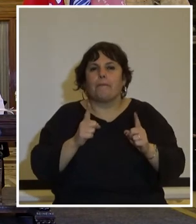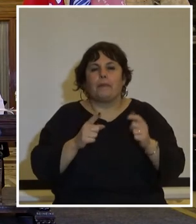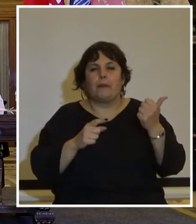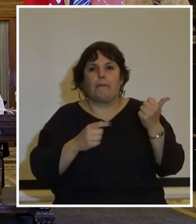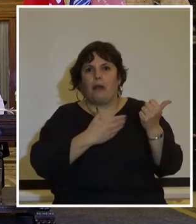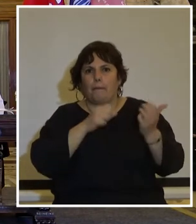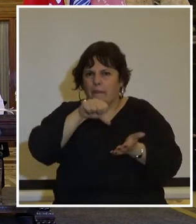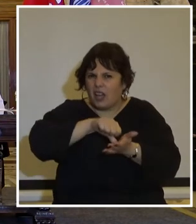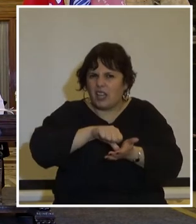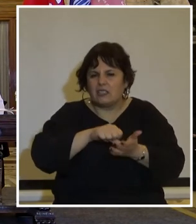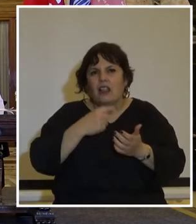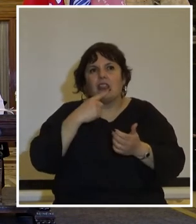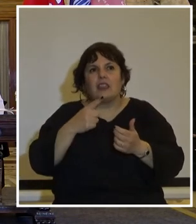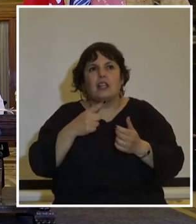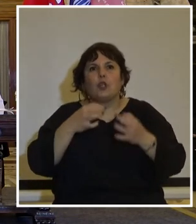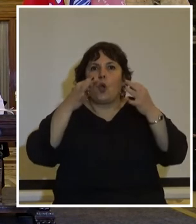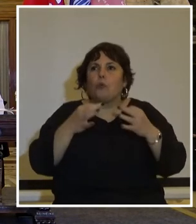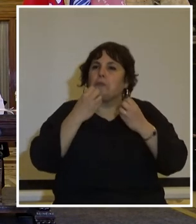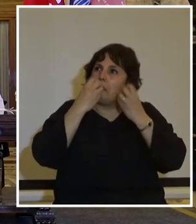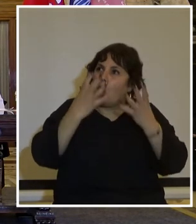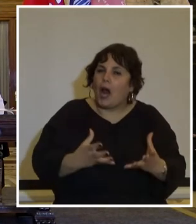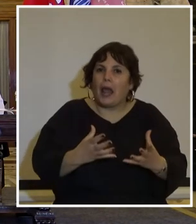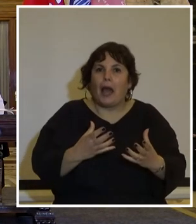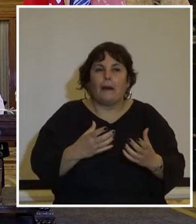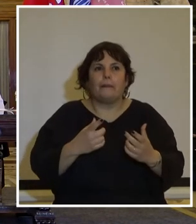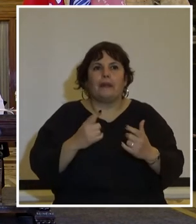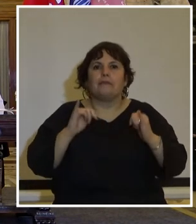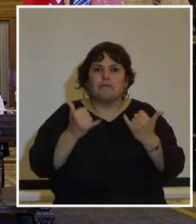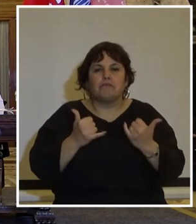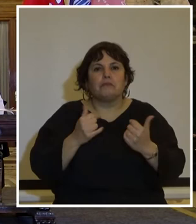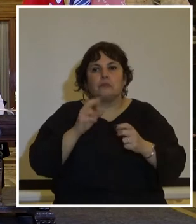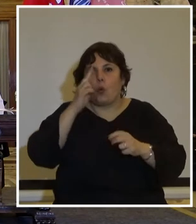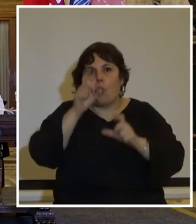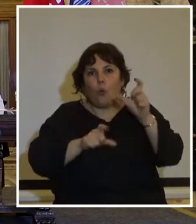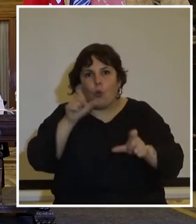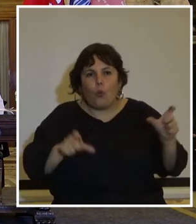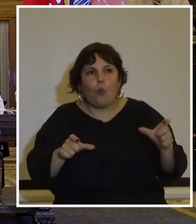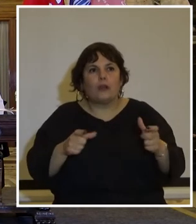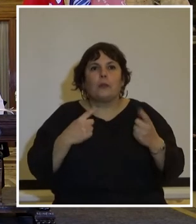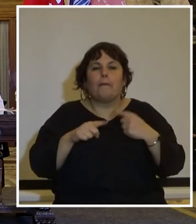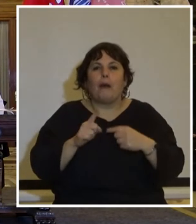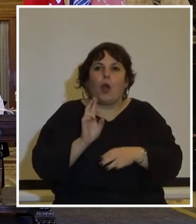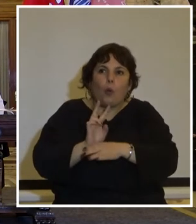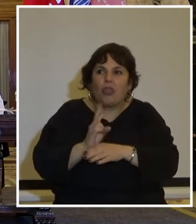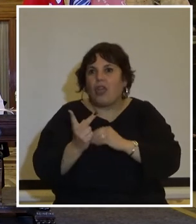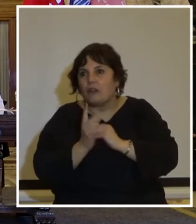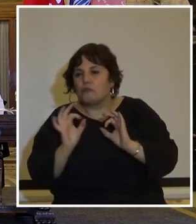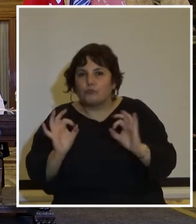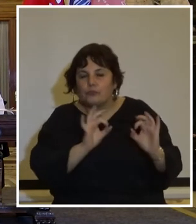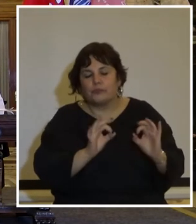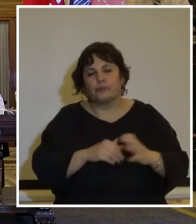habiendo salido de un punto inmejorable con la gran disposición de los uruguayos y uruguayas para cuidarse y cuidarnos